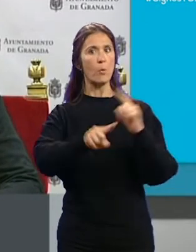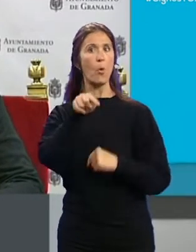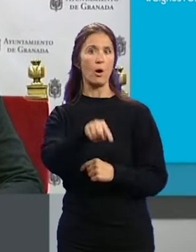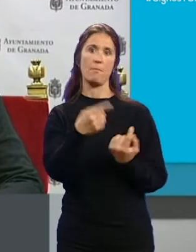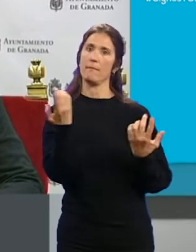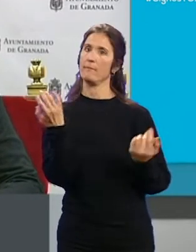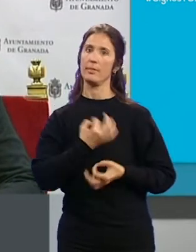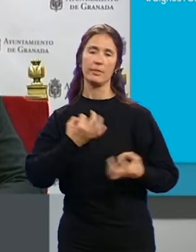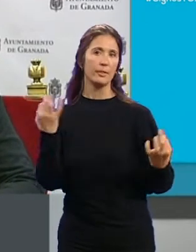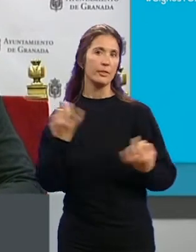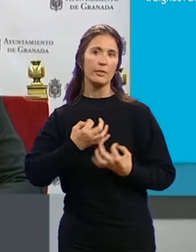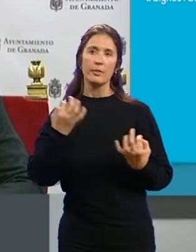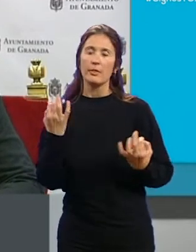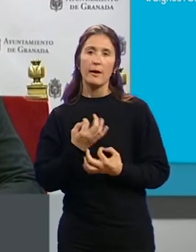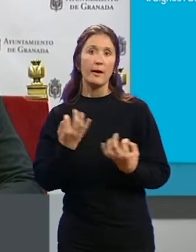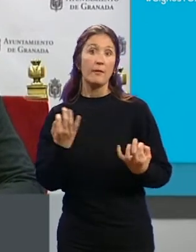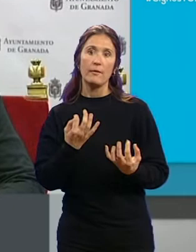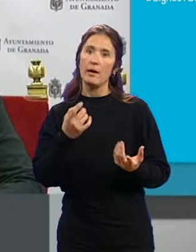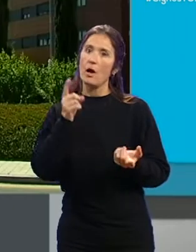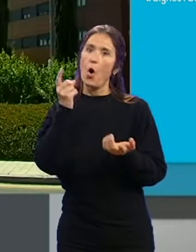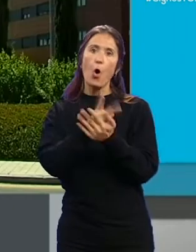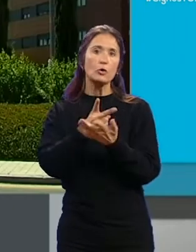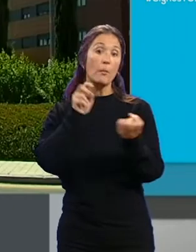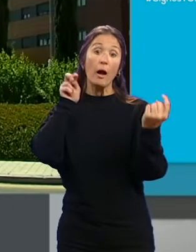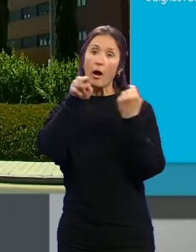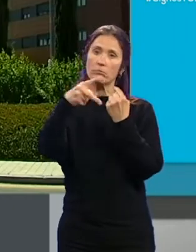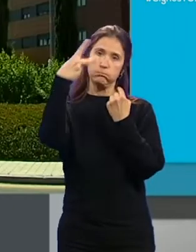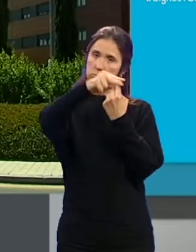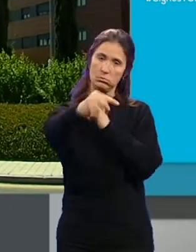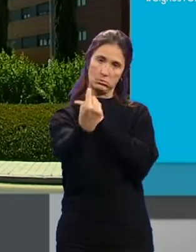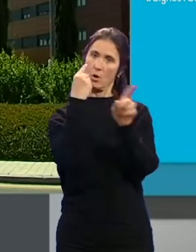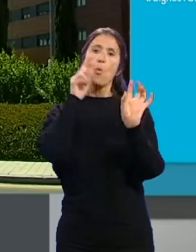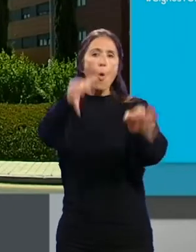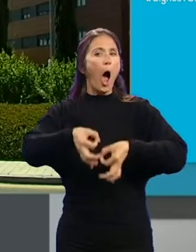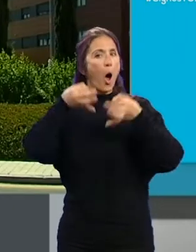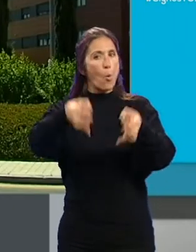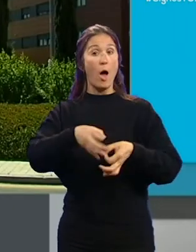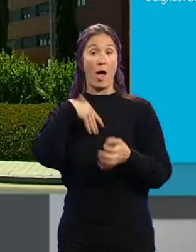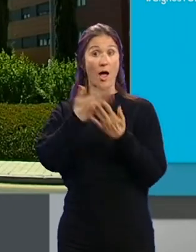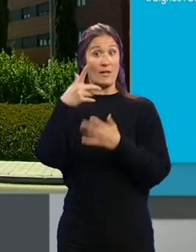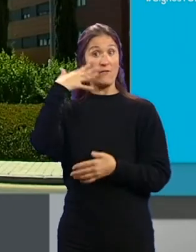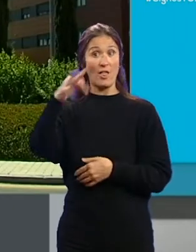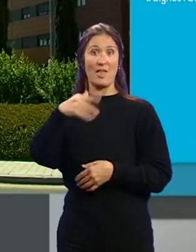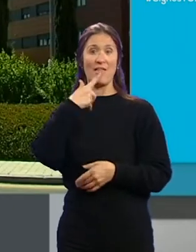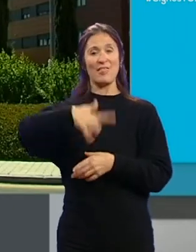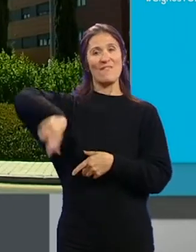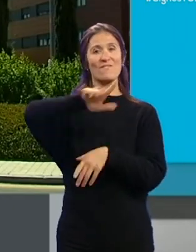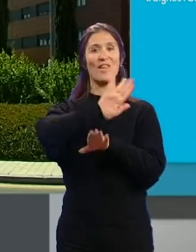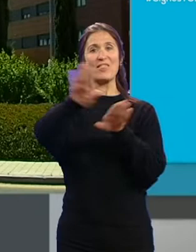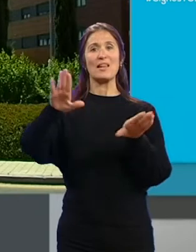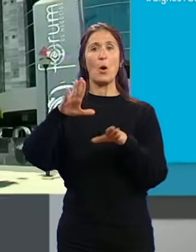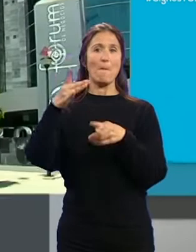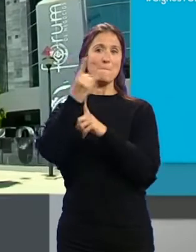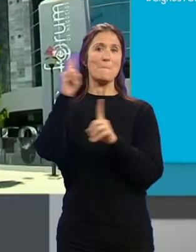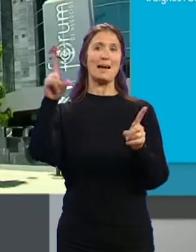se necesita es que cambie de nuevo la vía. Francés ha afirmado además que los vecinos de Parque Lagos realizaron una